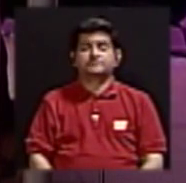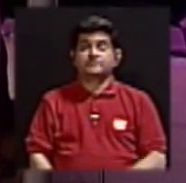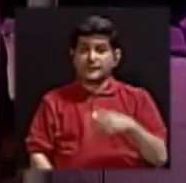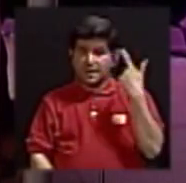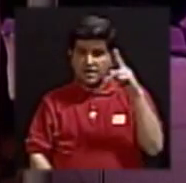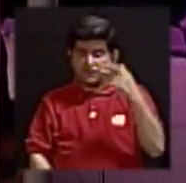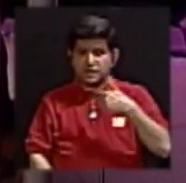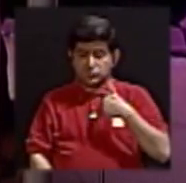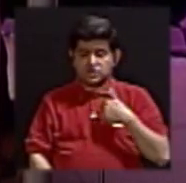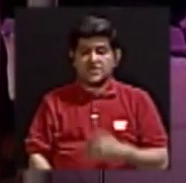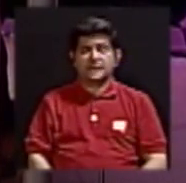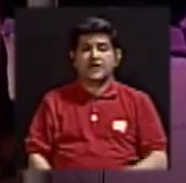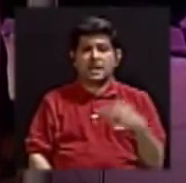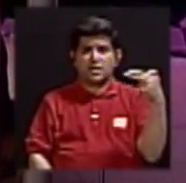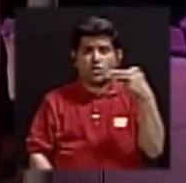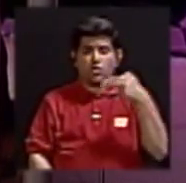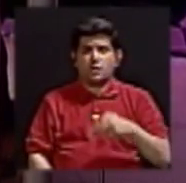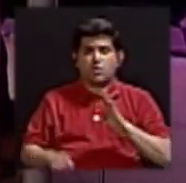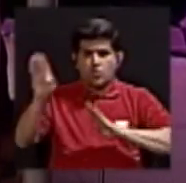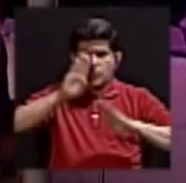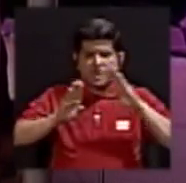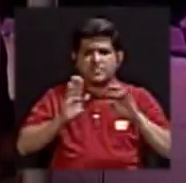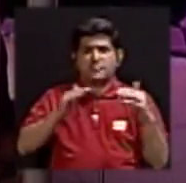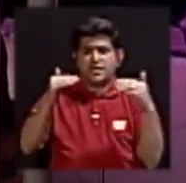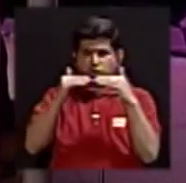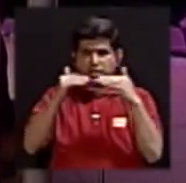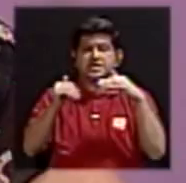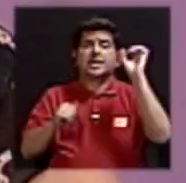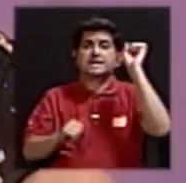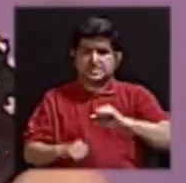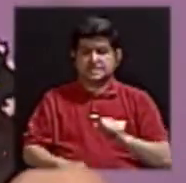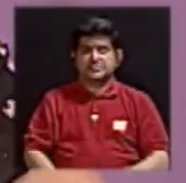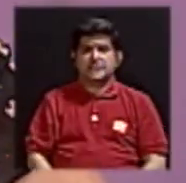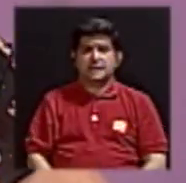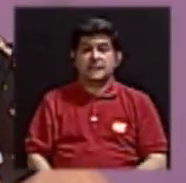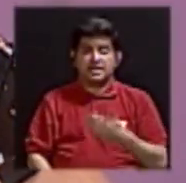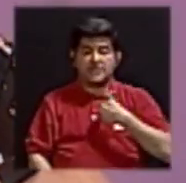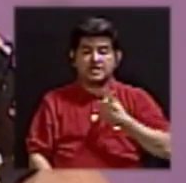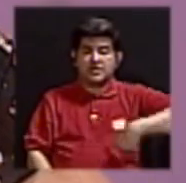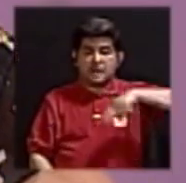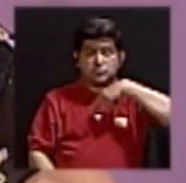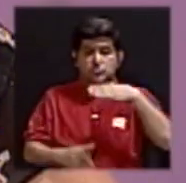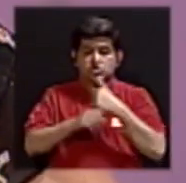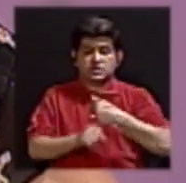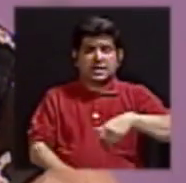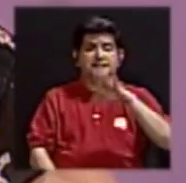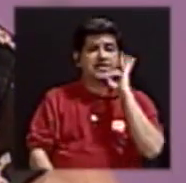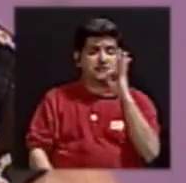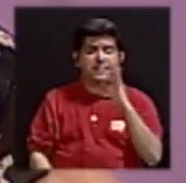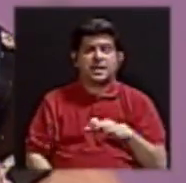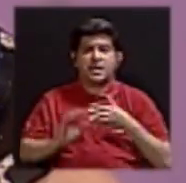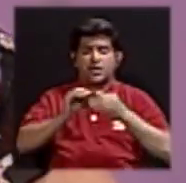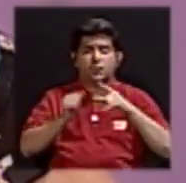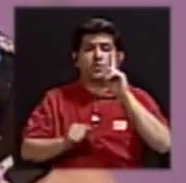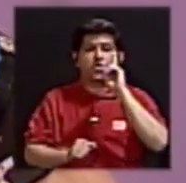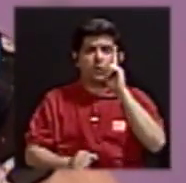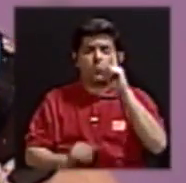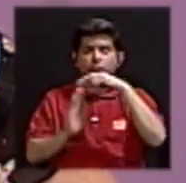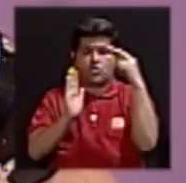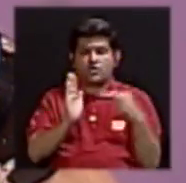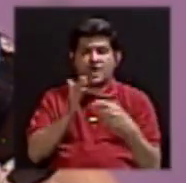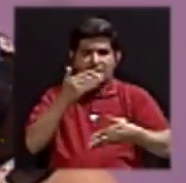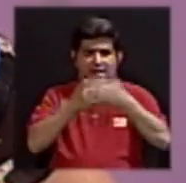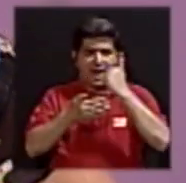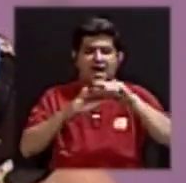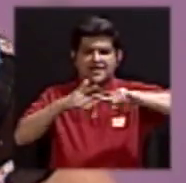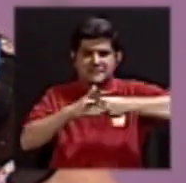riesgo con las hormonas bioidénticas? Pues también existe un riesgo y por esto tenemos que hacerlo bien hecho. Y la regla número uno es, antes de